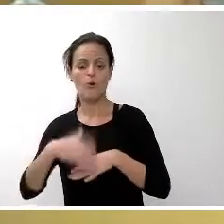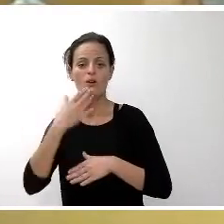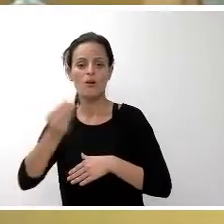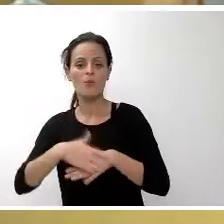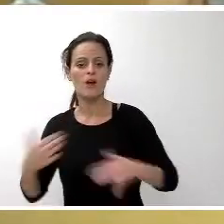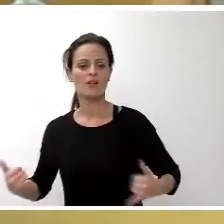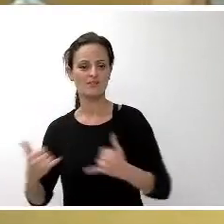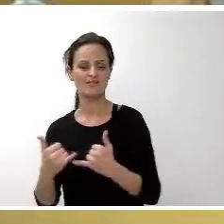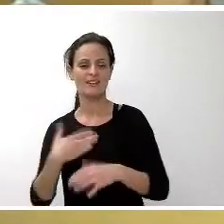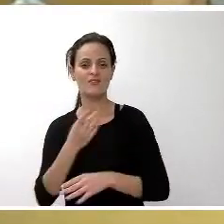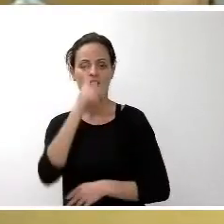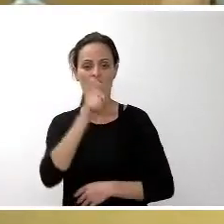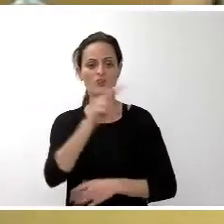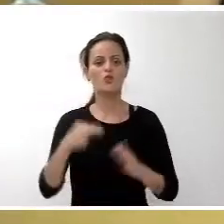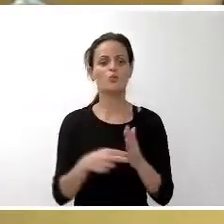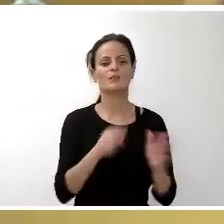2030.